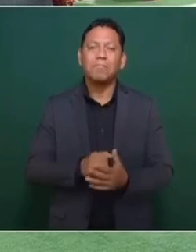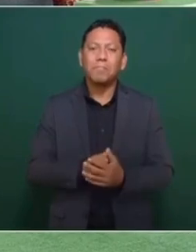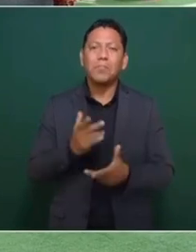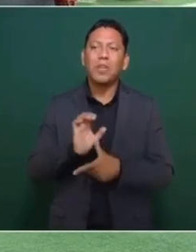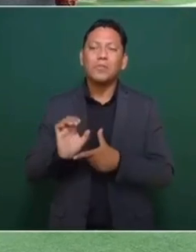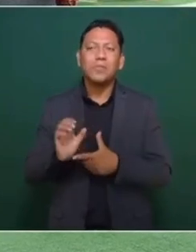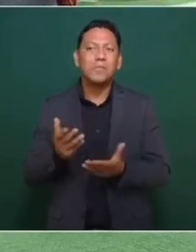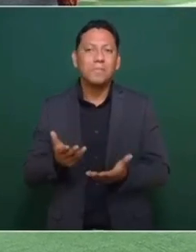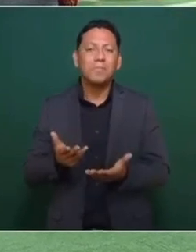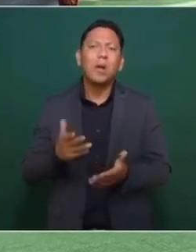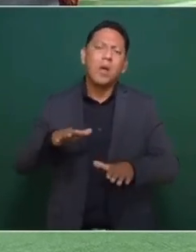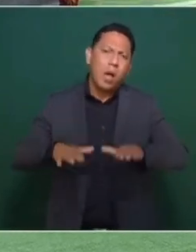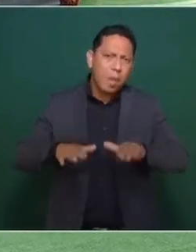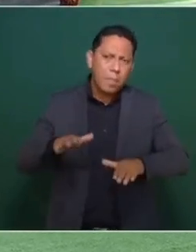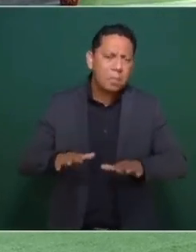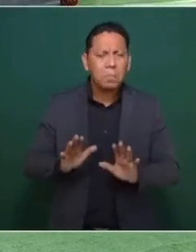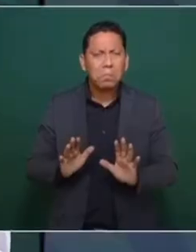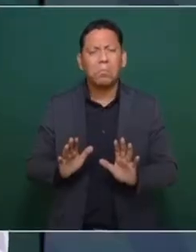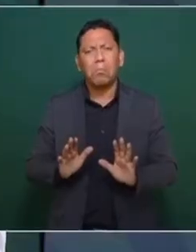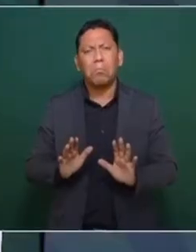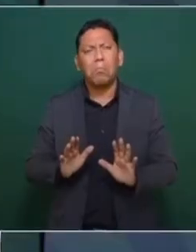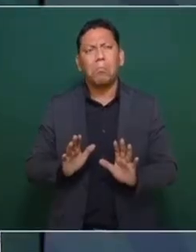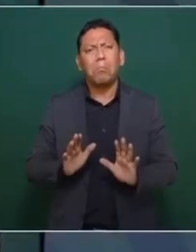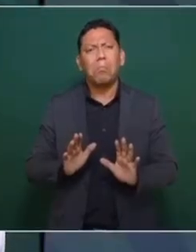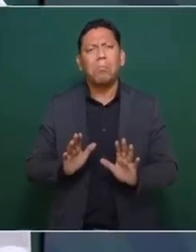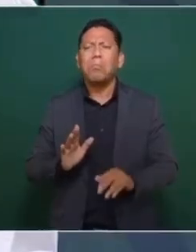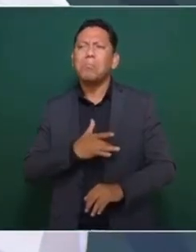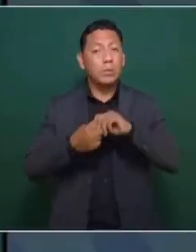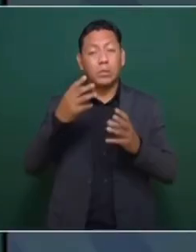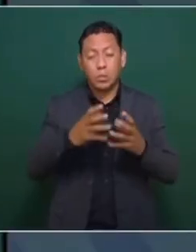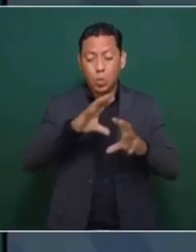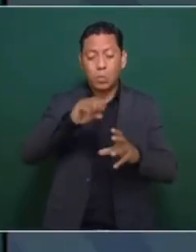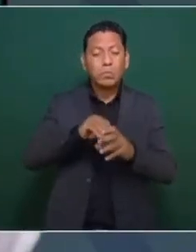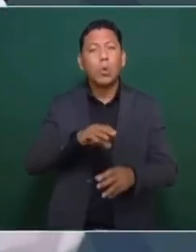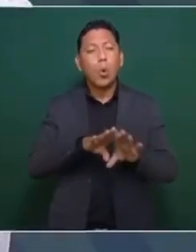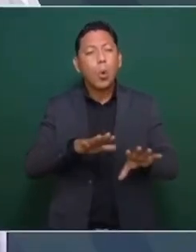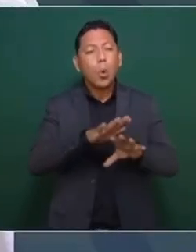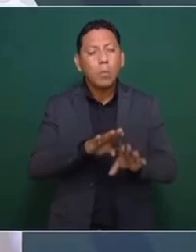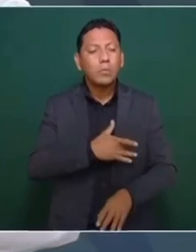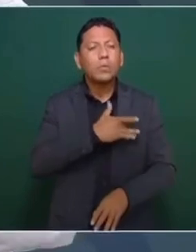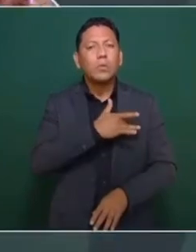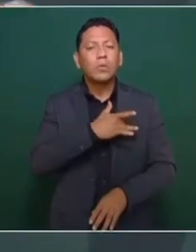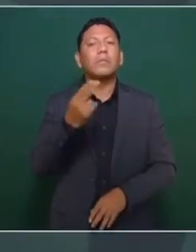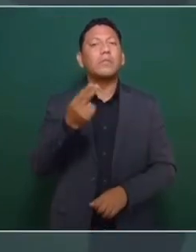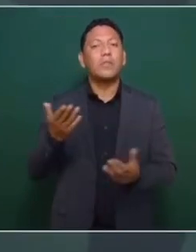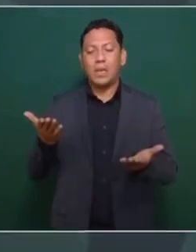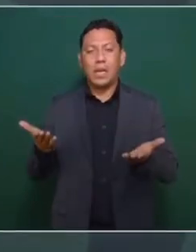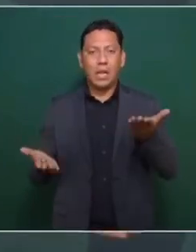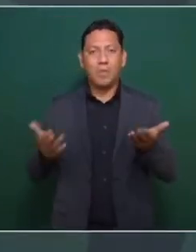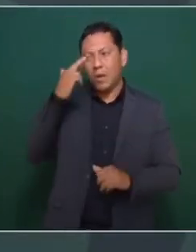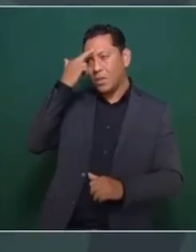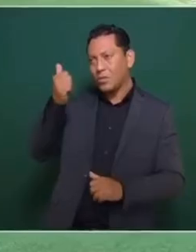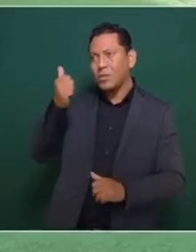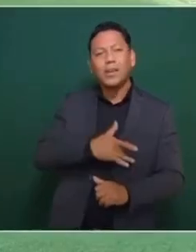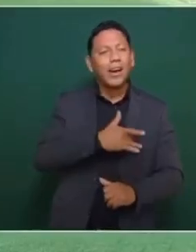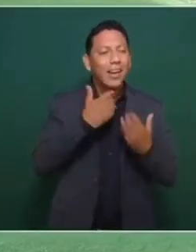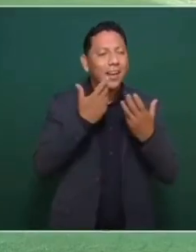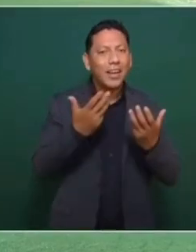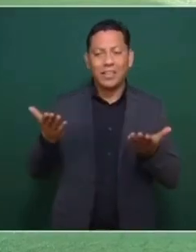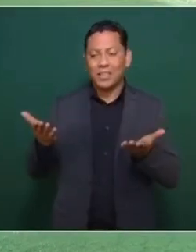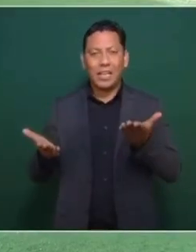Entonces, a veces domina más la pasión que la razón, pero hay que buscar el equilibrio. Entonces, Adán,